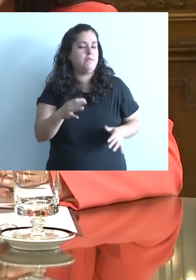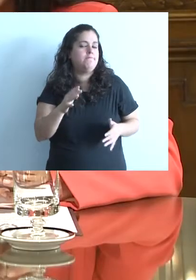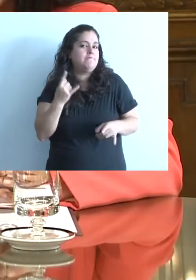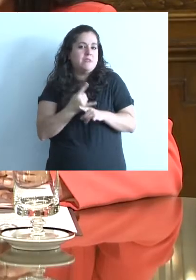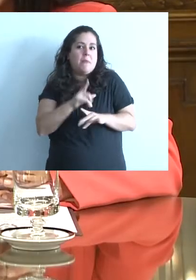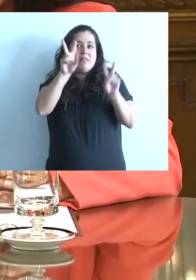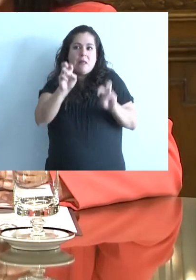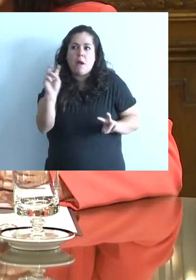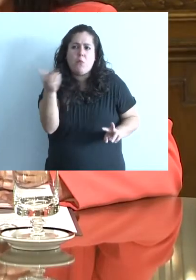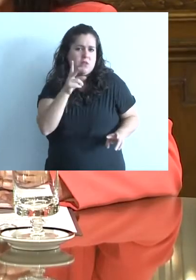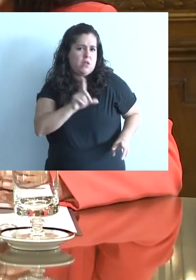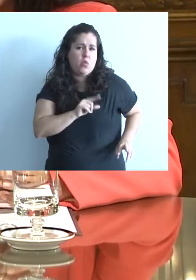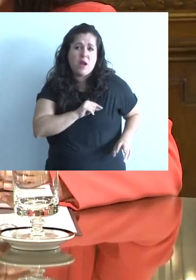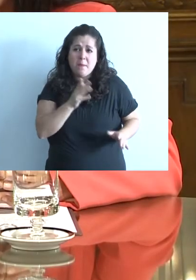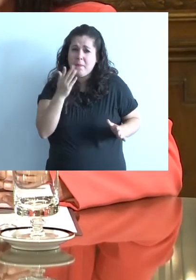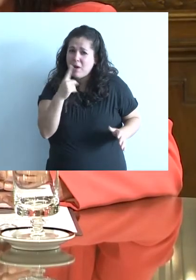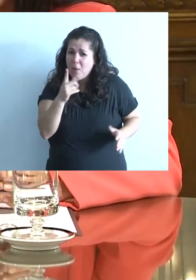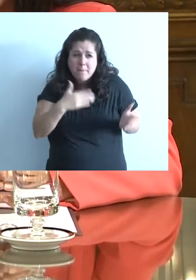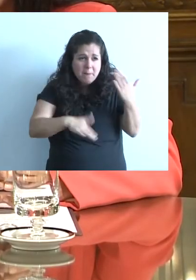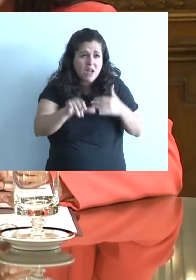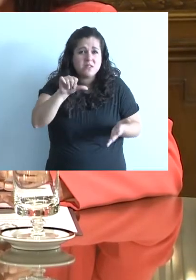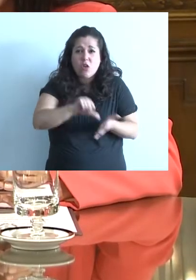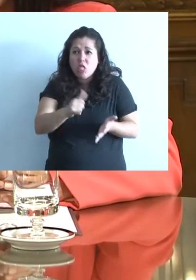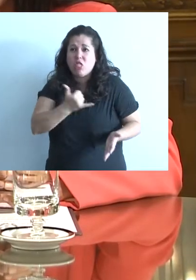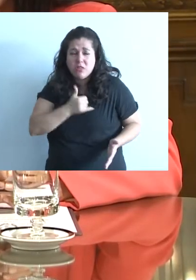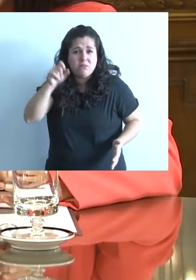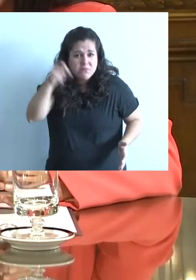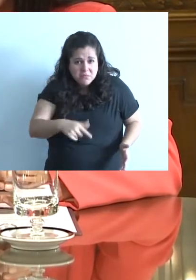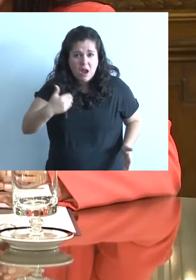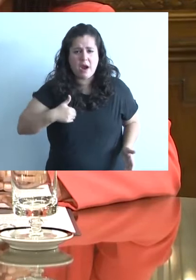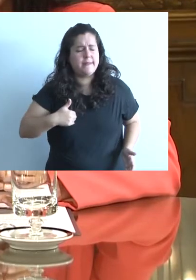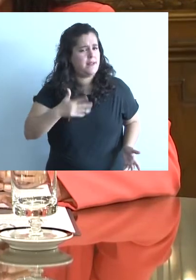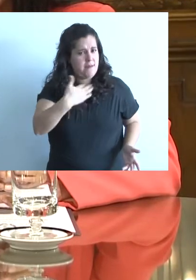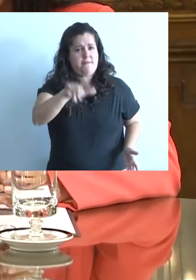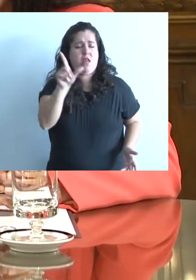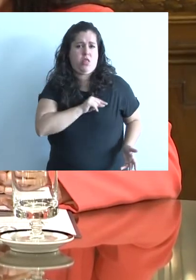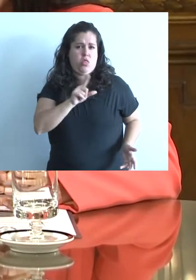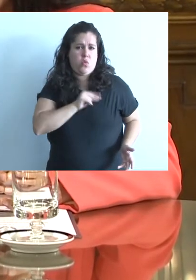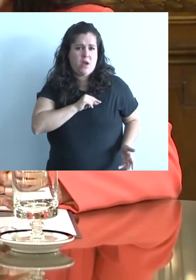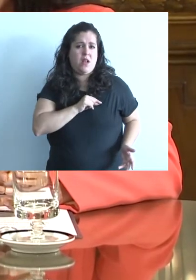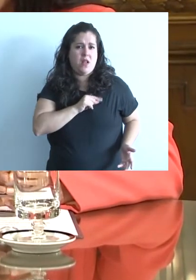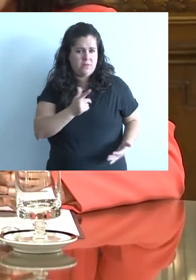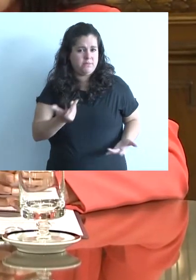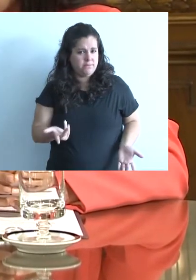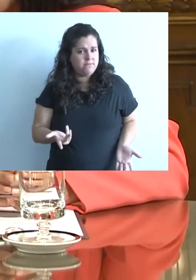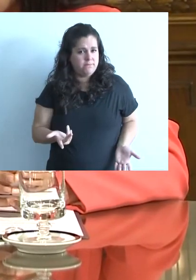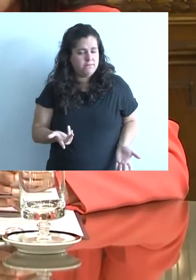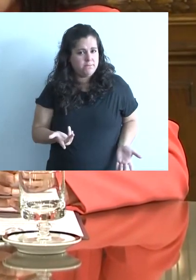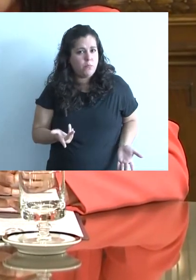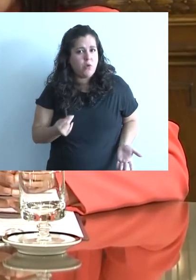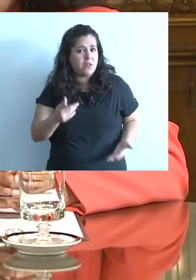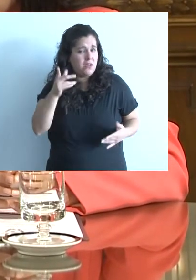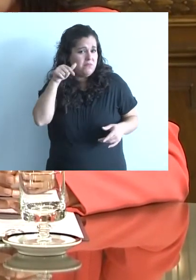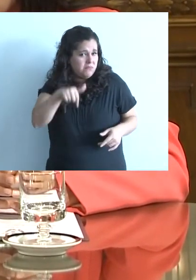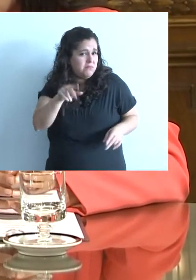verdaderamente toda muerte duele muchísimo. Pero cuando tiene que ver también con las referencias de nuestro país, es un tema que verdaderamente, en lo particular,